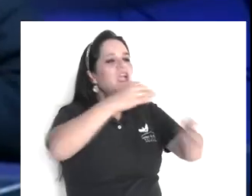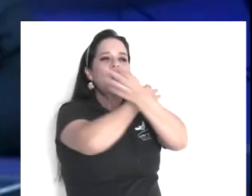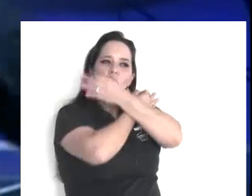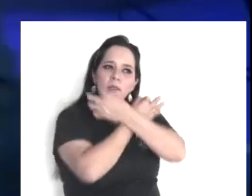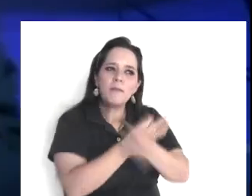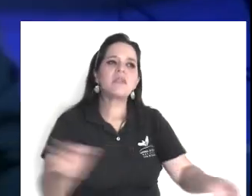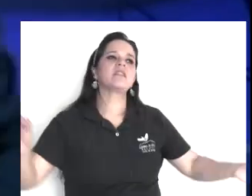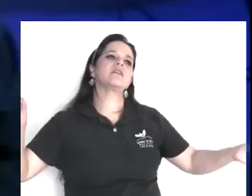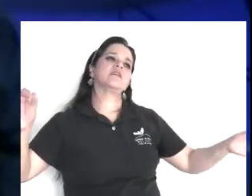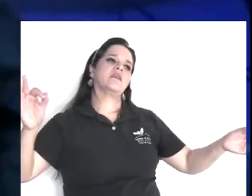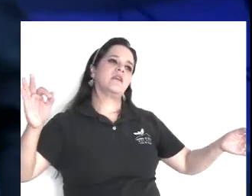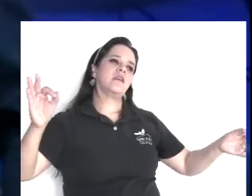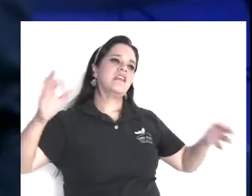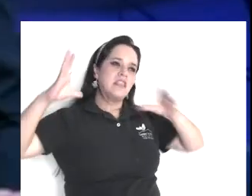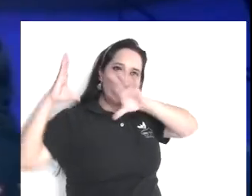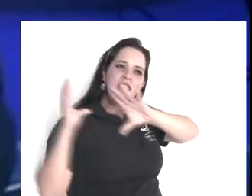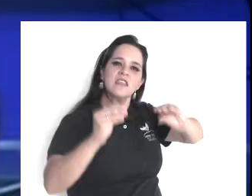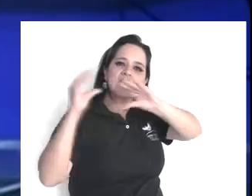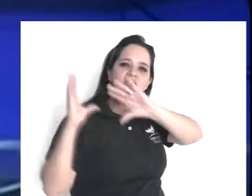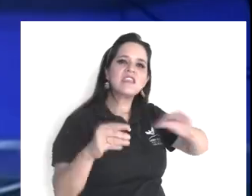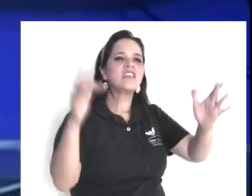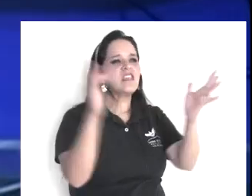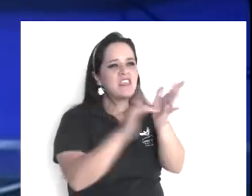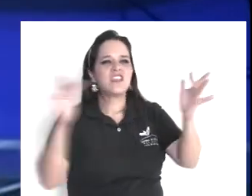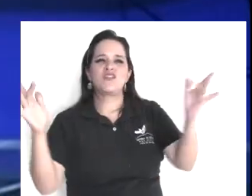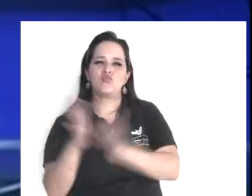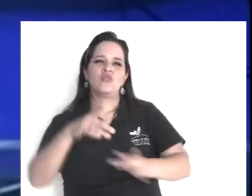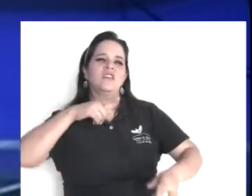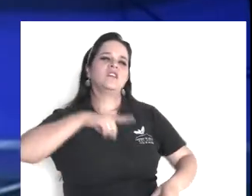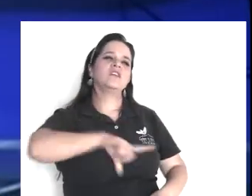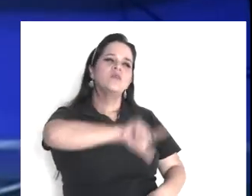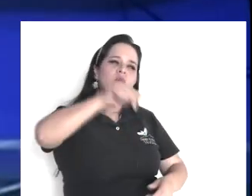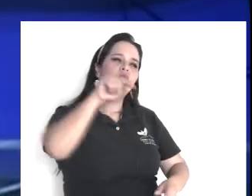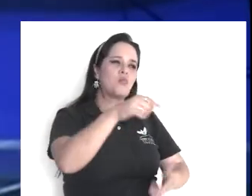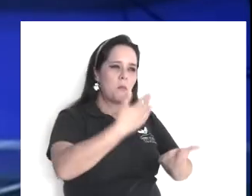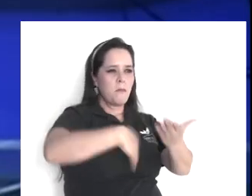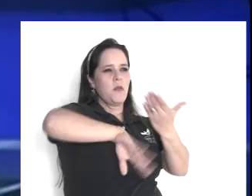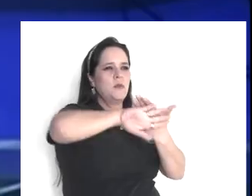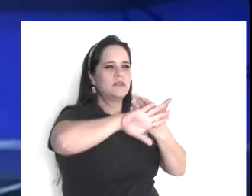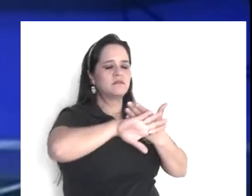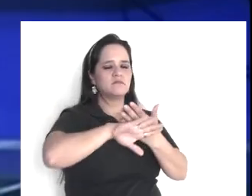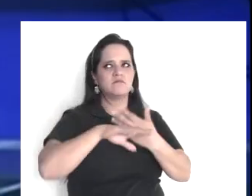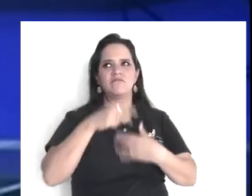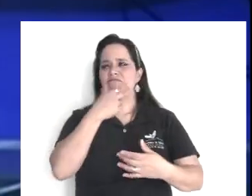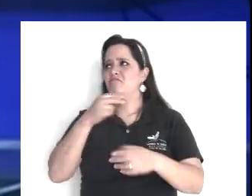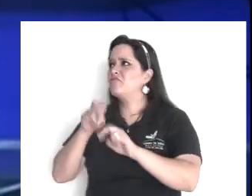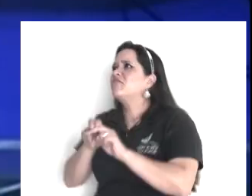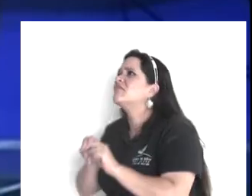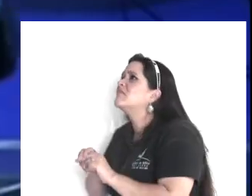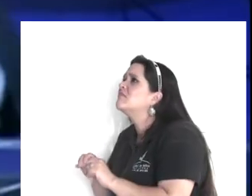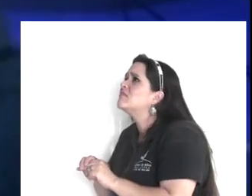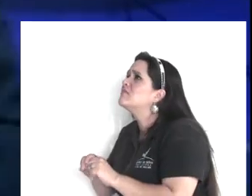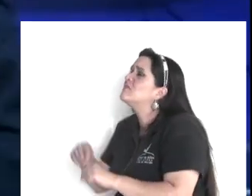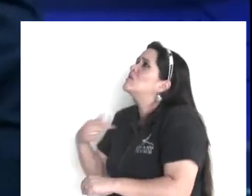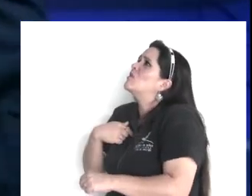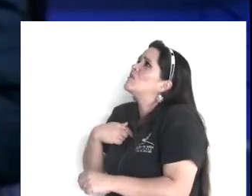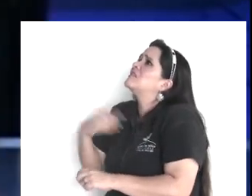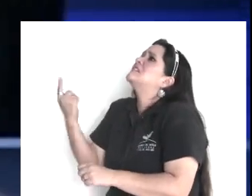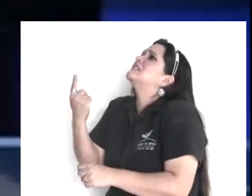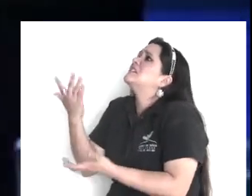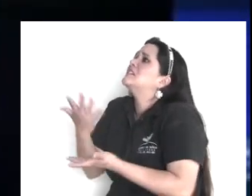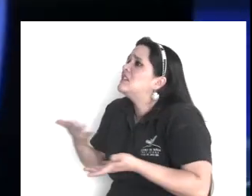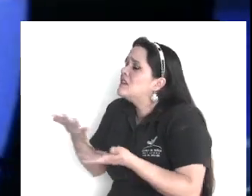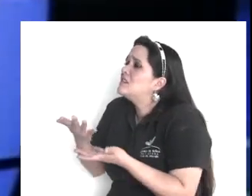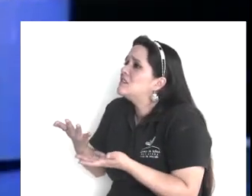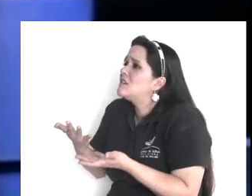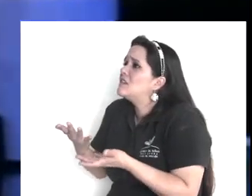te compartí de Cristo, y me sales con esa, y el otro, con qué, no te hagas, ya